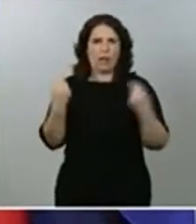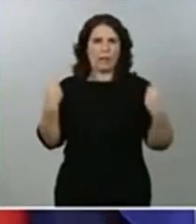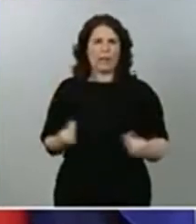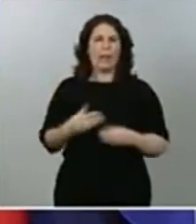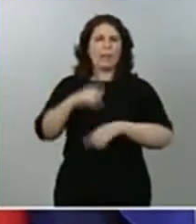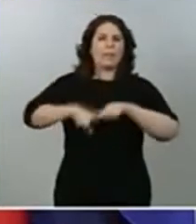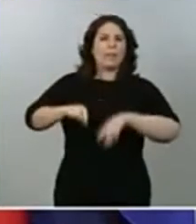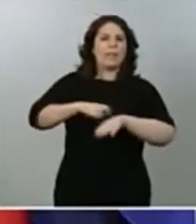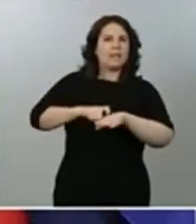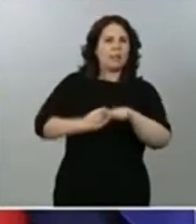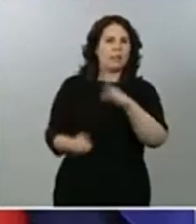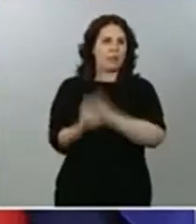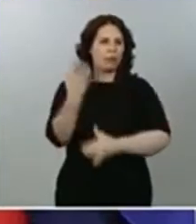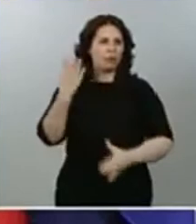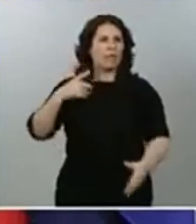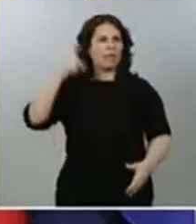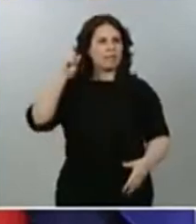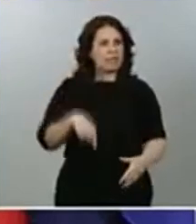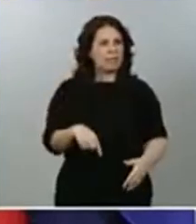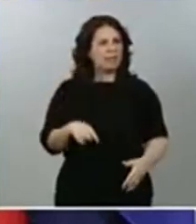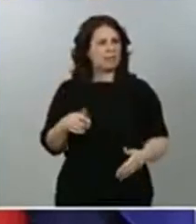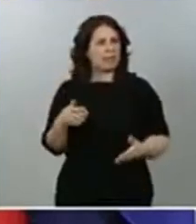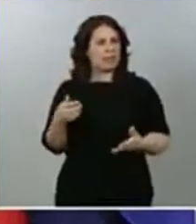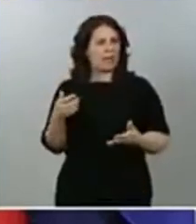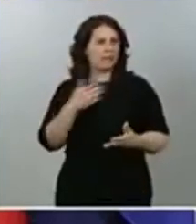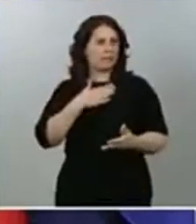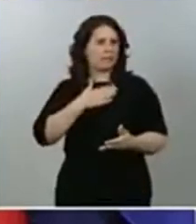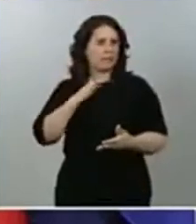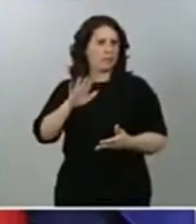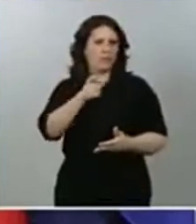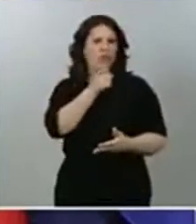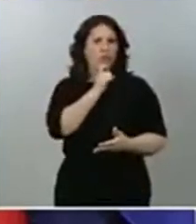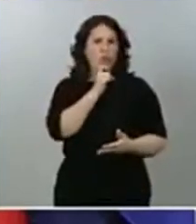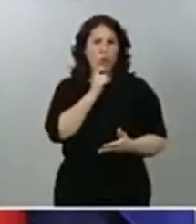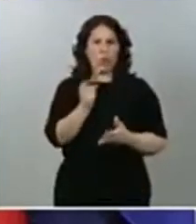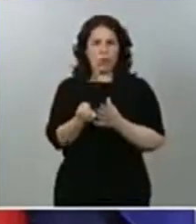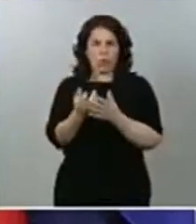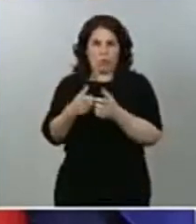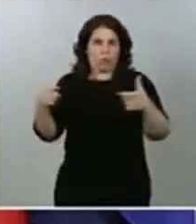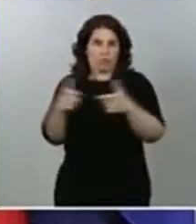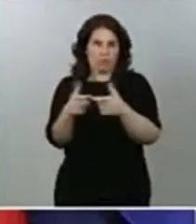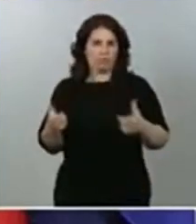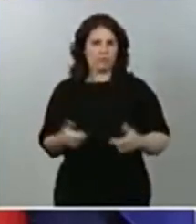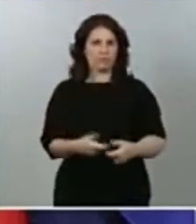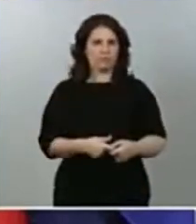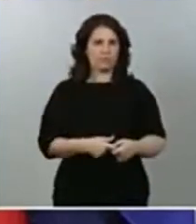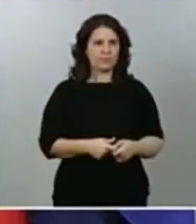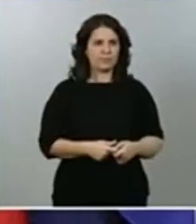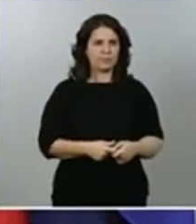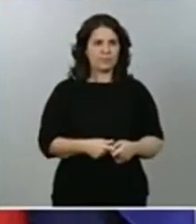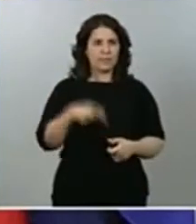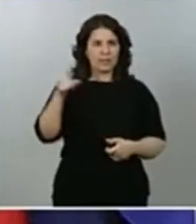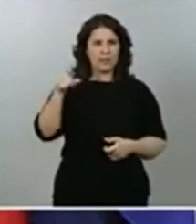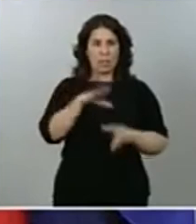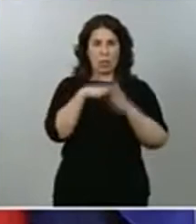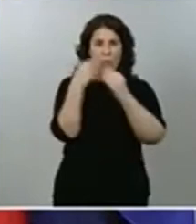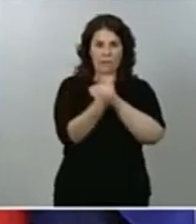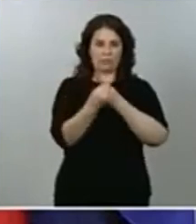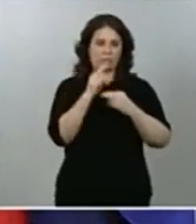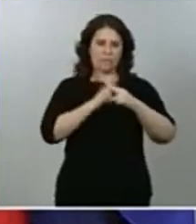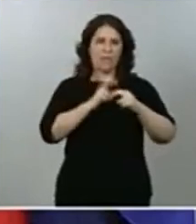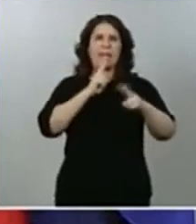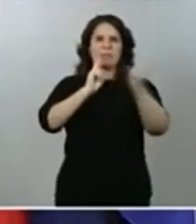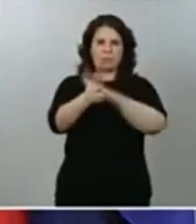su asentamiento en el territorio. Justamente este documento, el plan de respuesta temprana, que está todavía en una versión